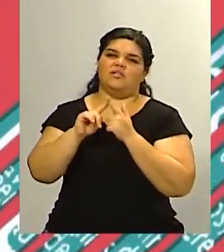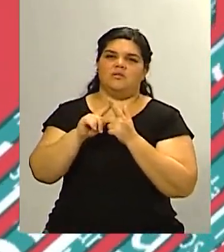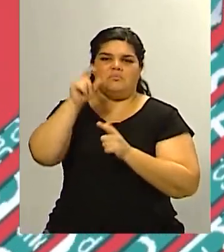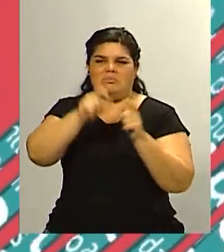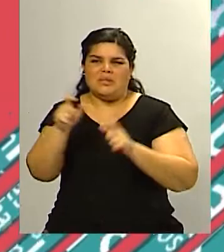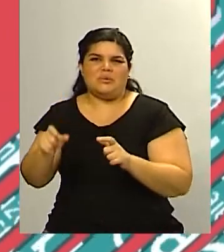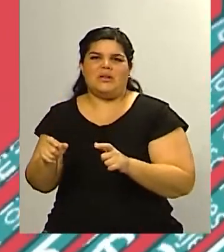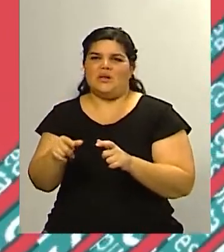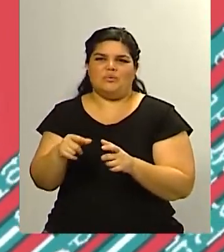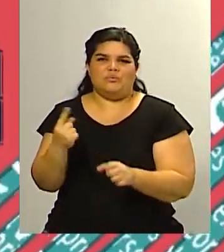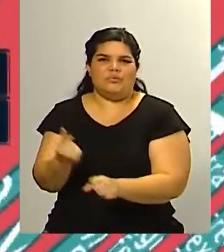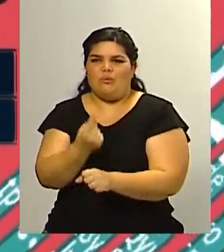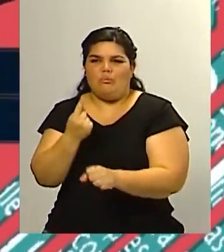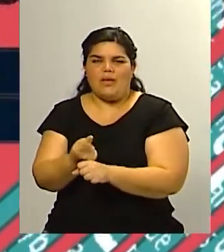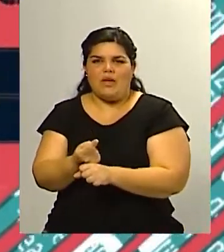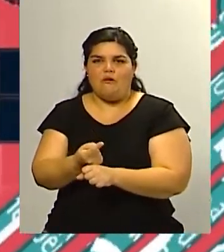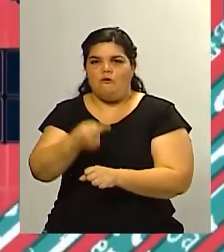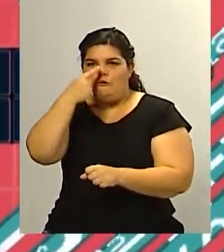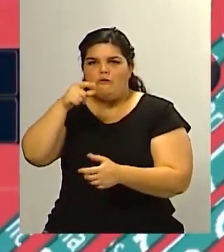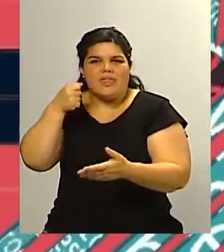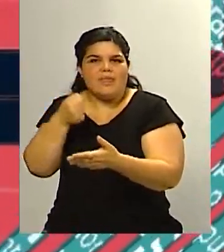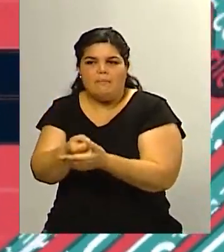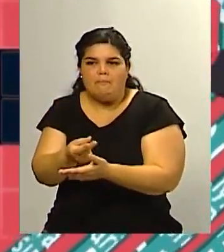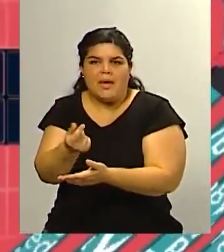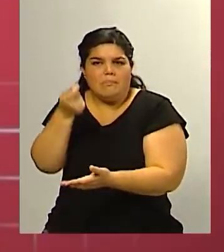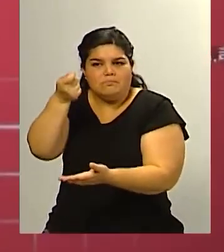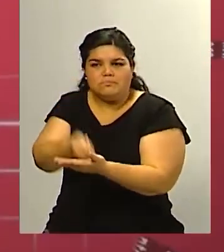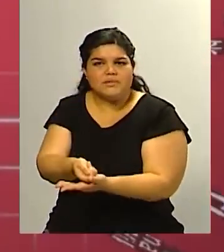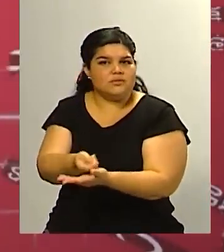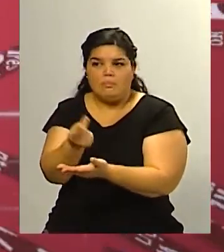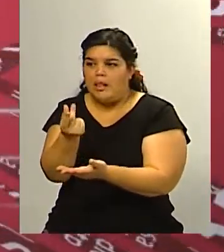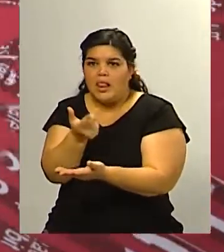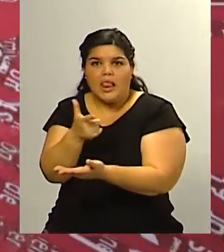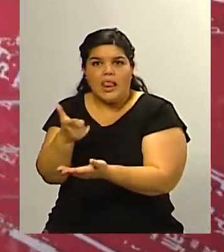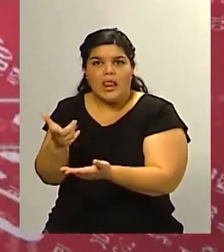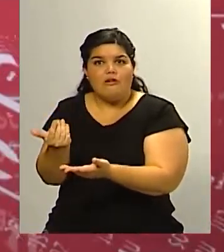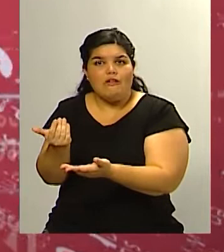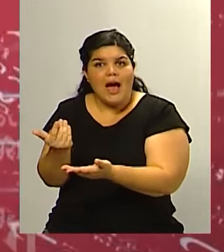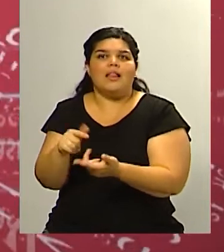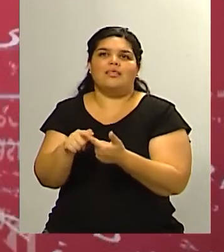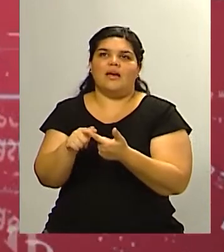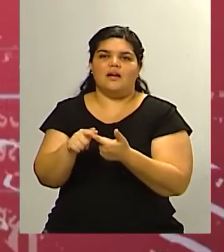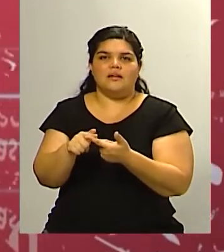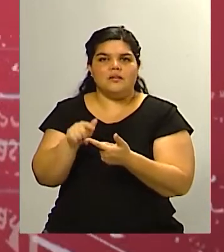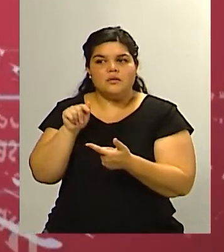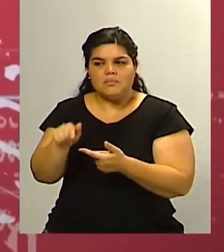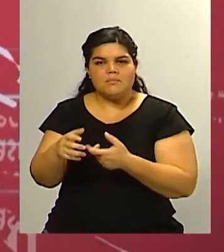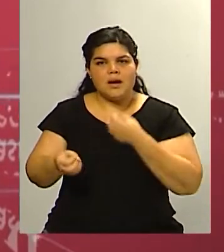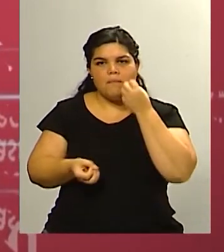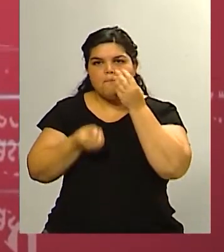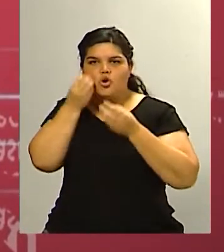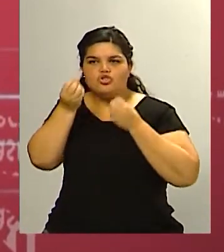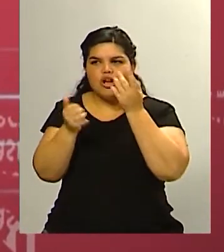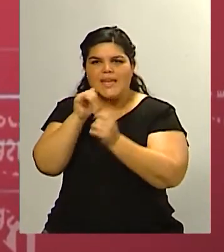20 de cada mes es un problema ¿no? y el momento electoral se nutre muchísimo de esa emocionalidad